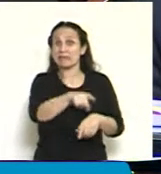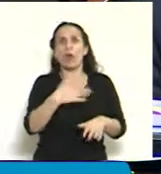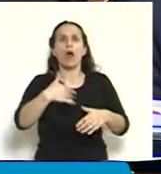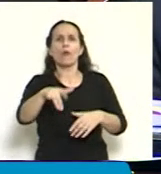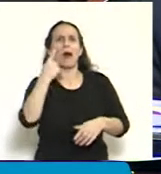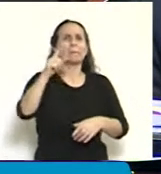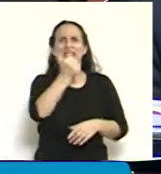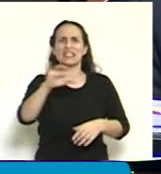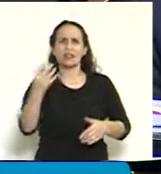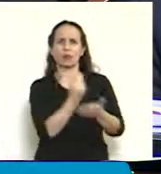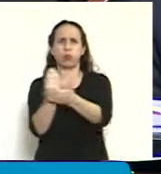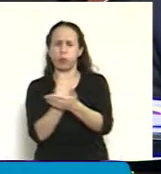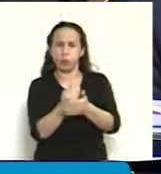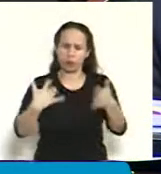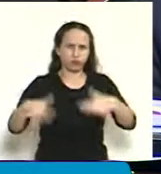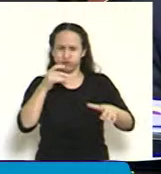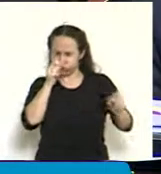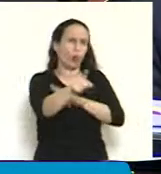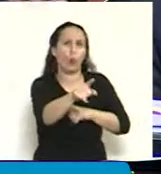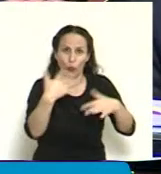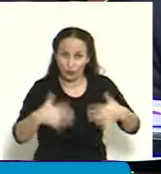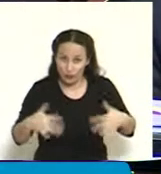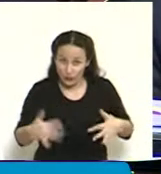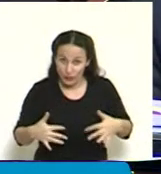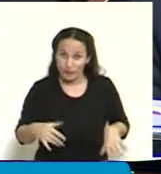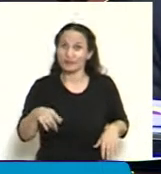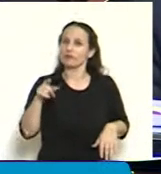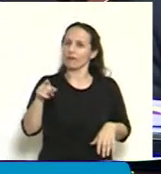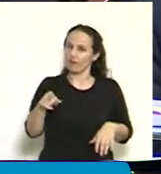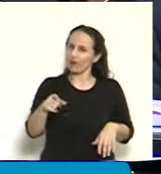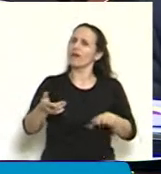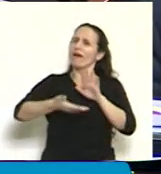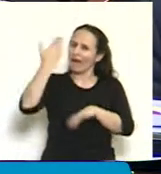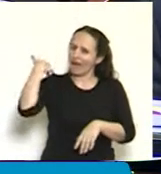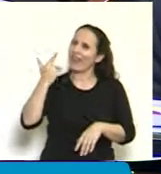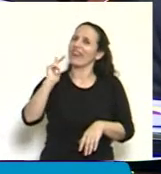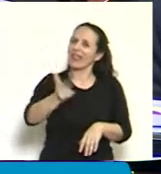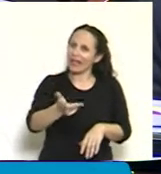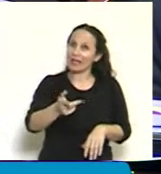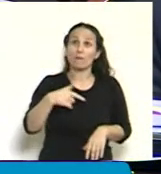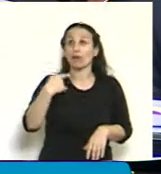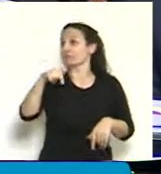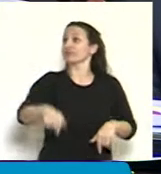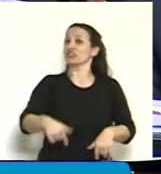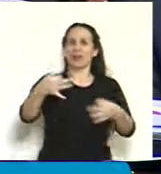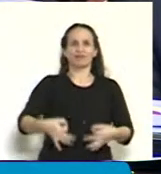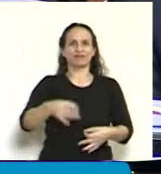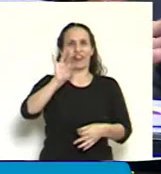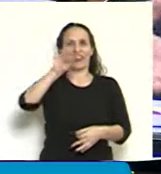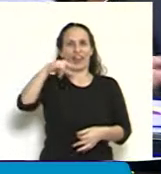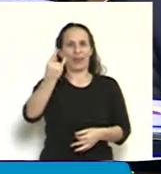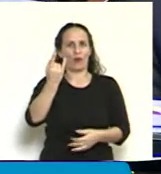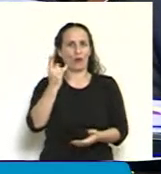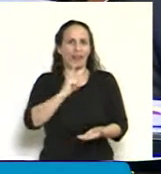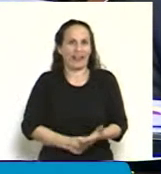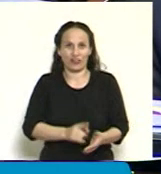impresionante. No nos habíamos dado cuenta, eso se patentizó ahora, lo dijimos en algún momento hasta que algún día iba a llegar el DNU y íbamos a